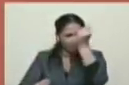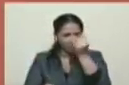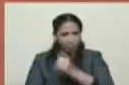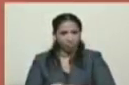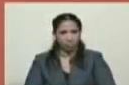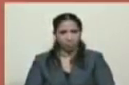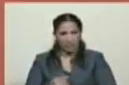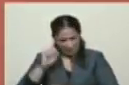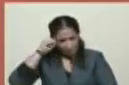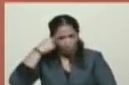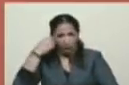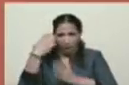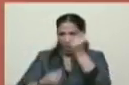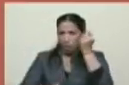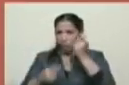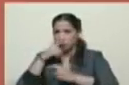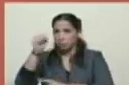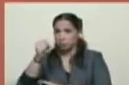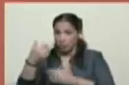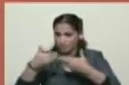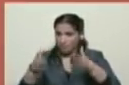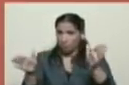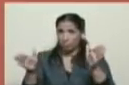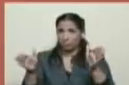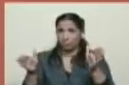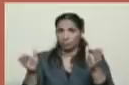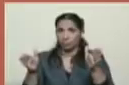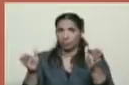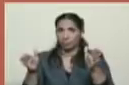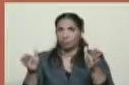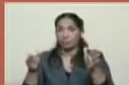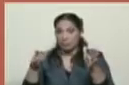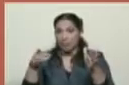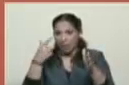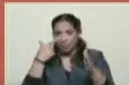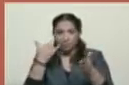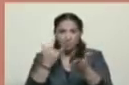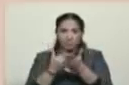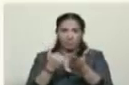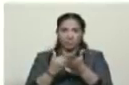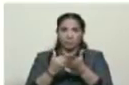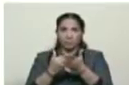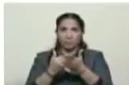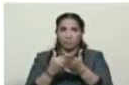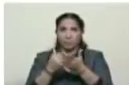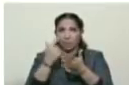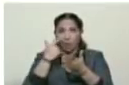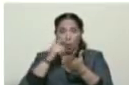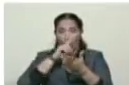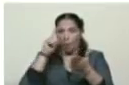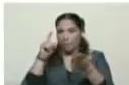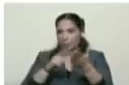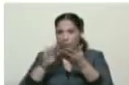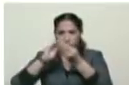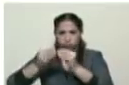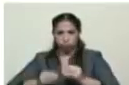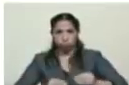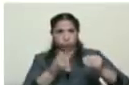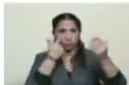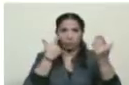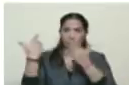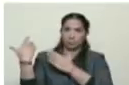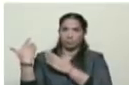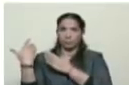Ese día de la salida estaba Nicolás Maduro inaugurando el monumento a José Félix Rivas, completamente recuperado,